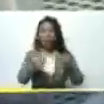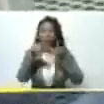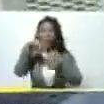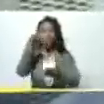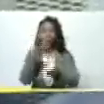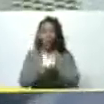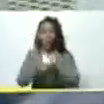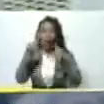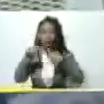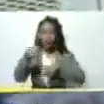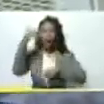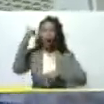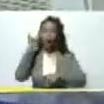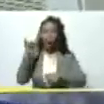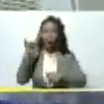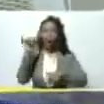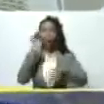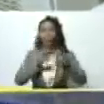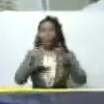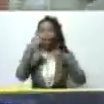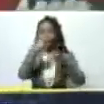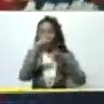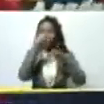aquí tenemos biocida